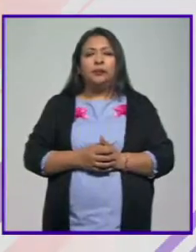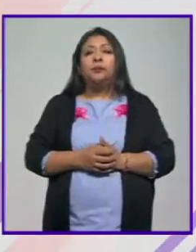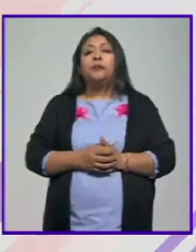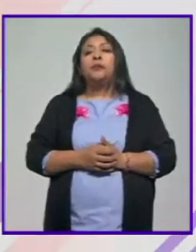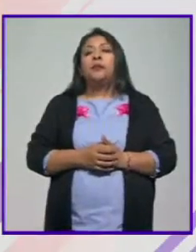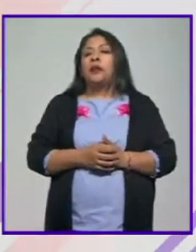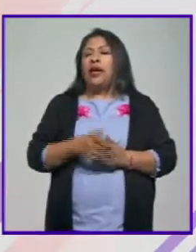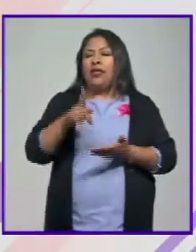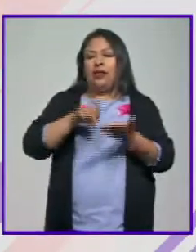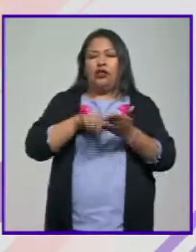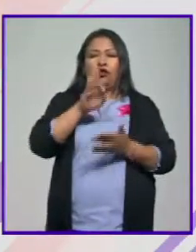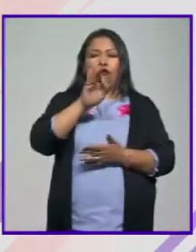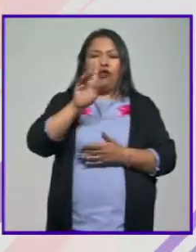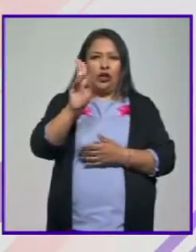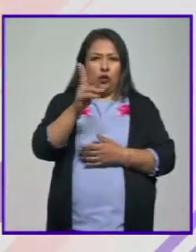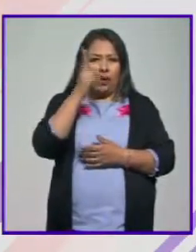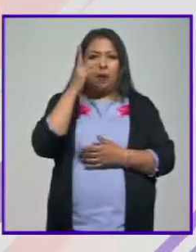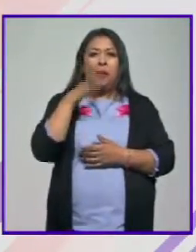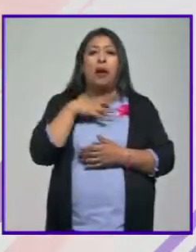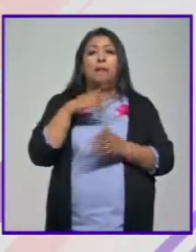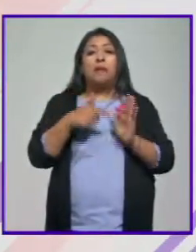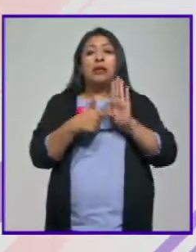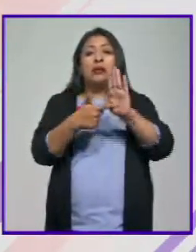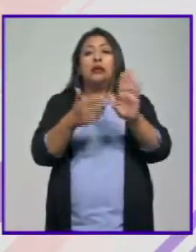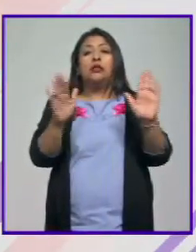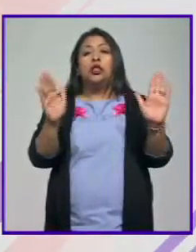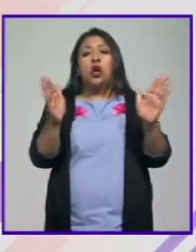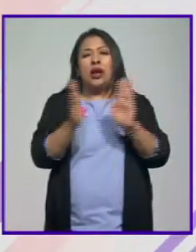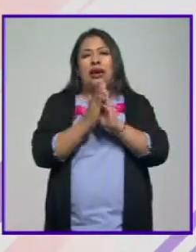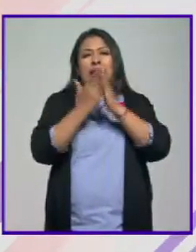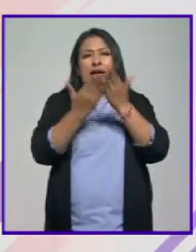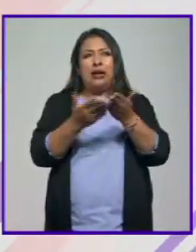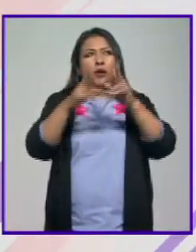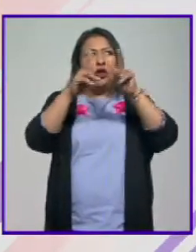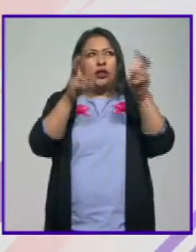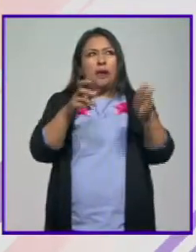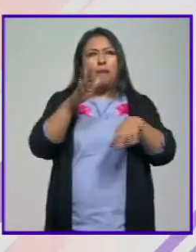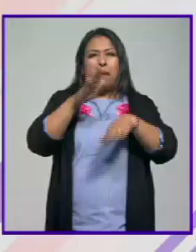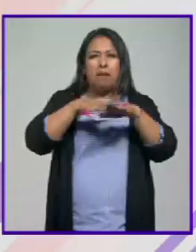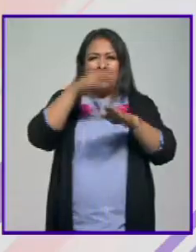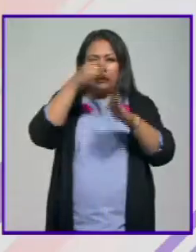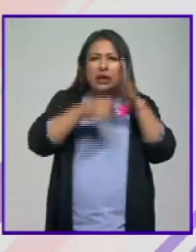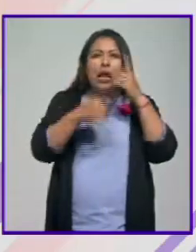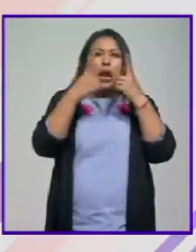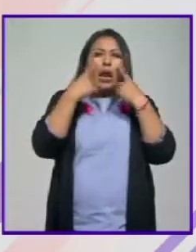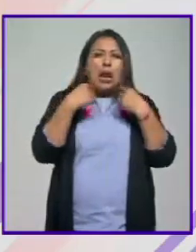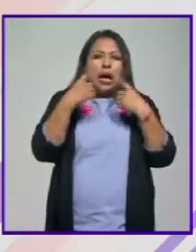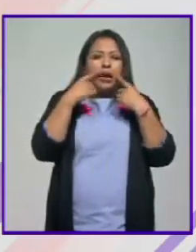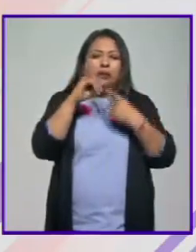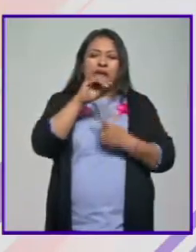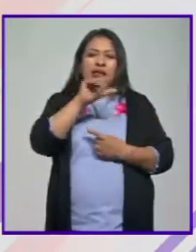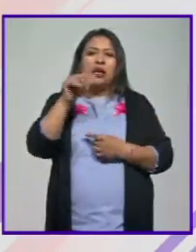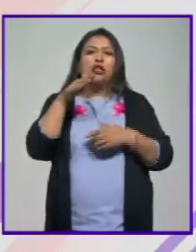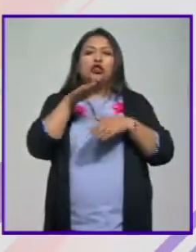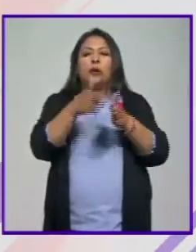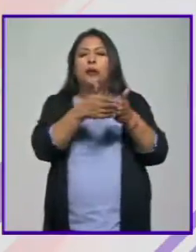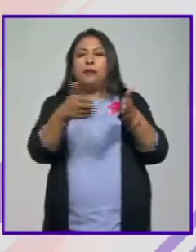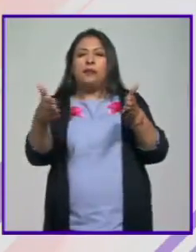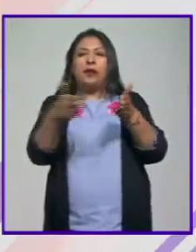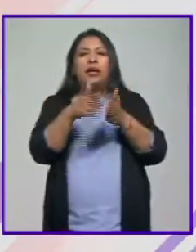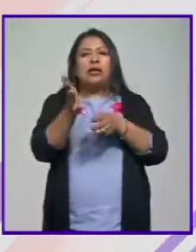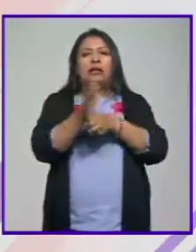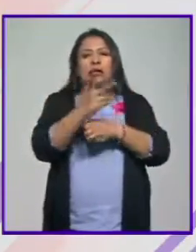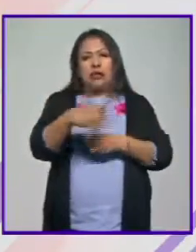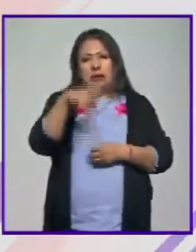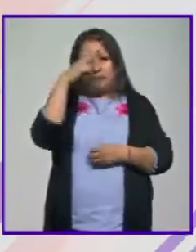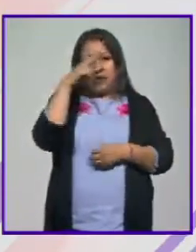En el marco del Festival de Cine de la UNAM se realizó la presentación del libro Más allá de las lágrimas de Isaac León Frías que gira en torno al periodo clásico del cine